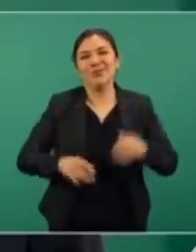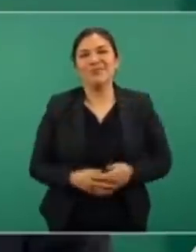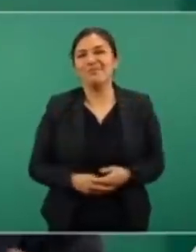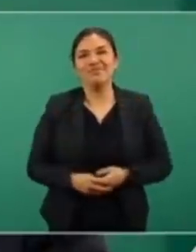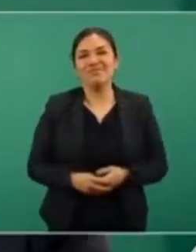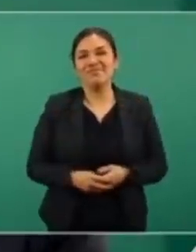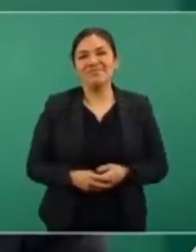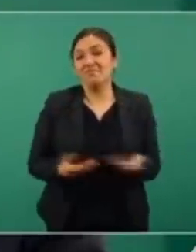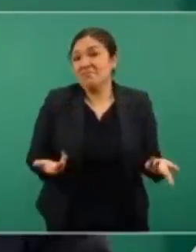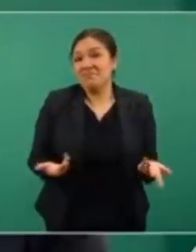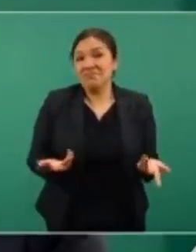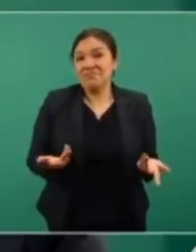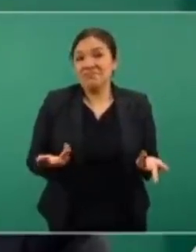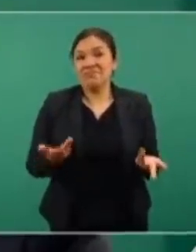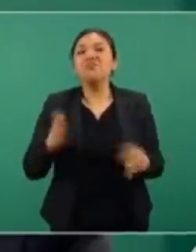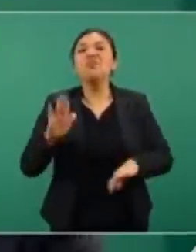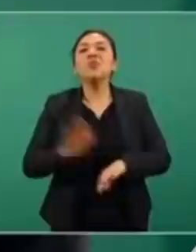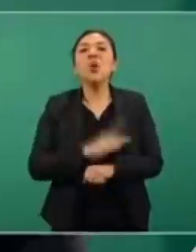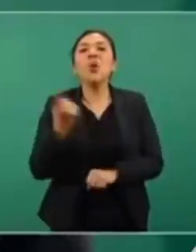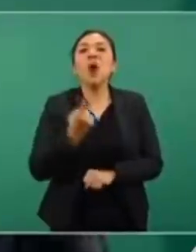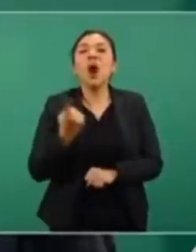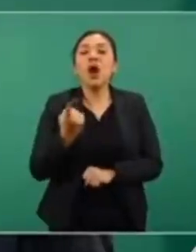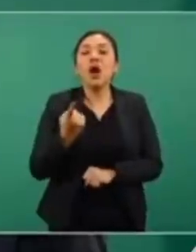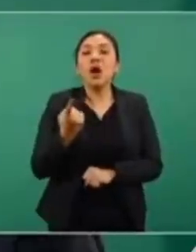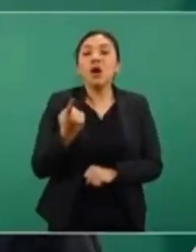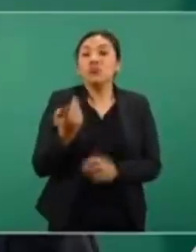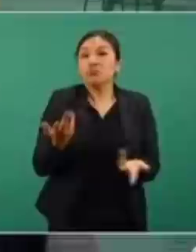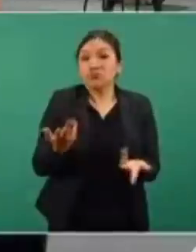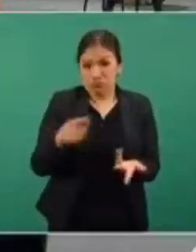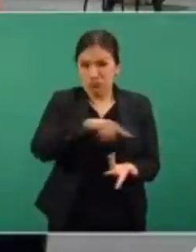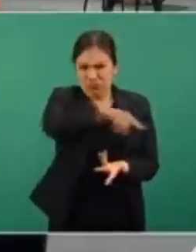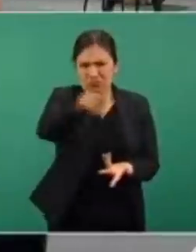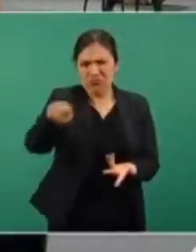porque ustedes este